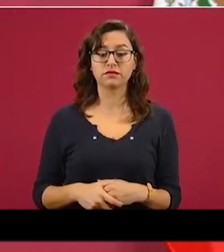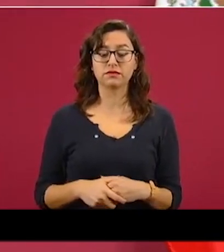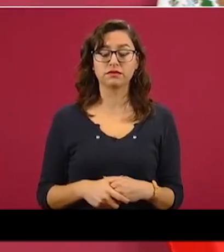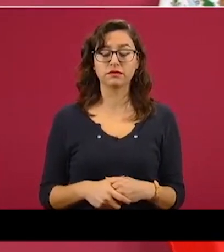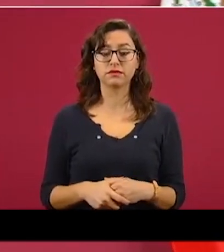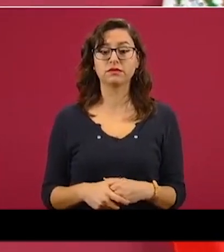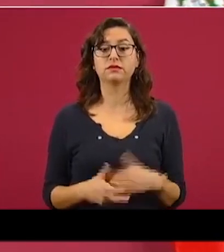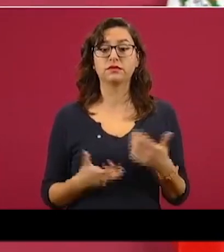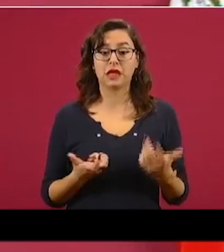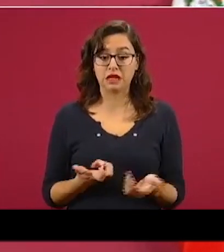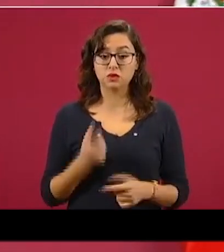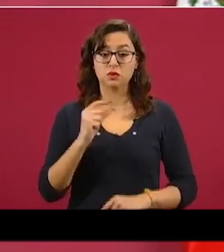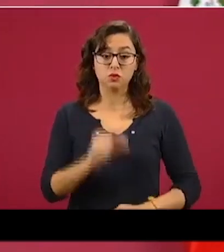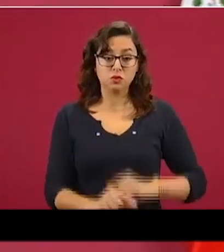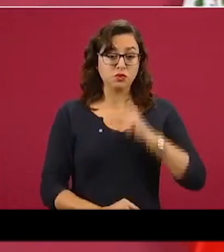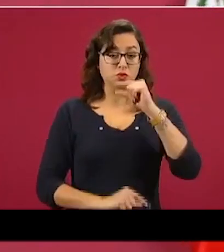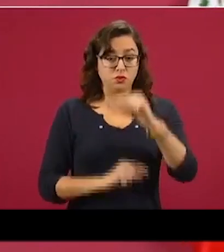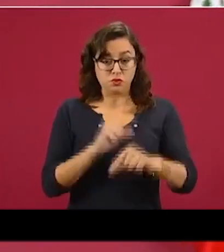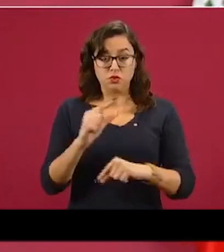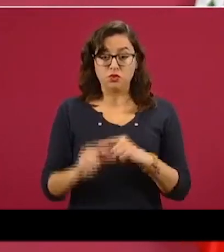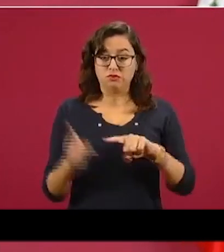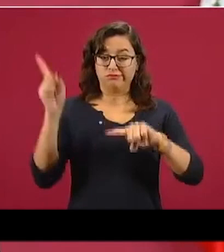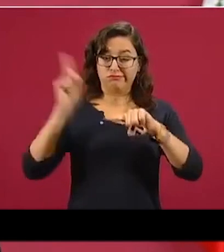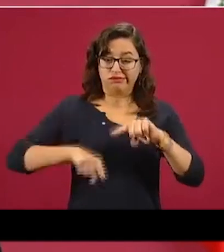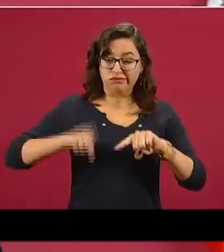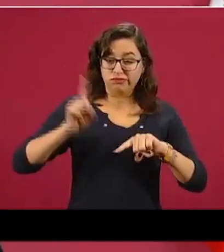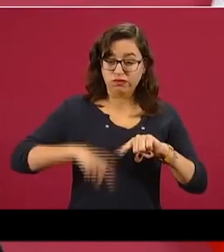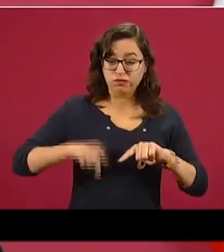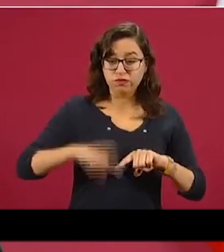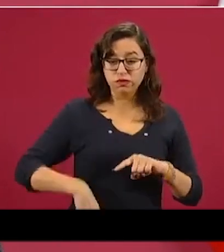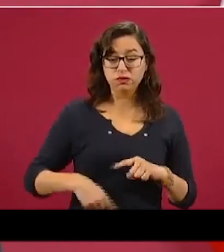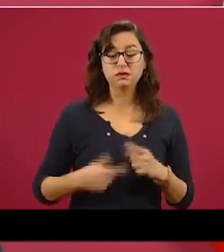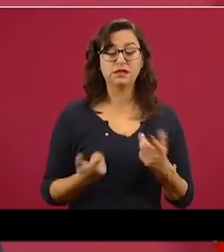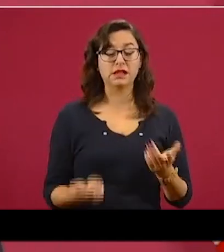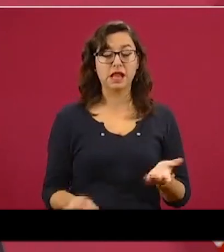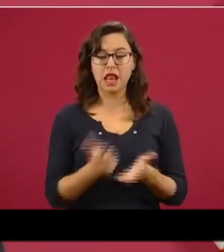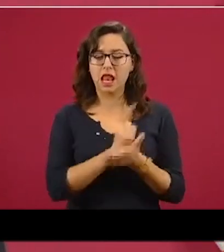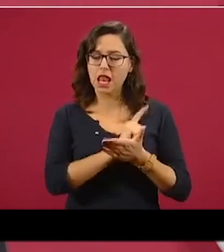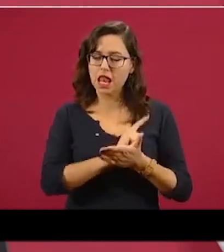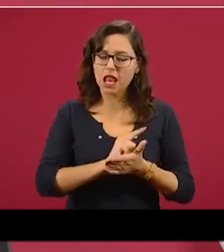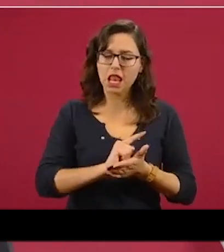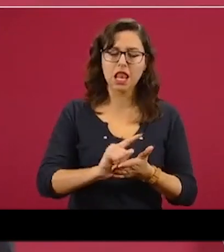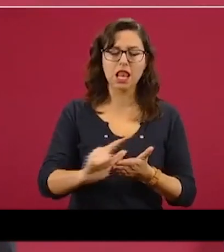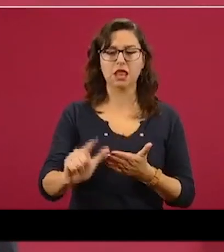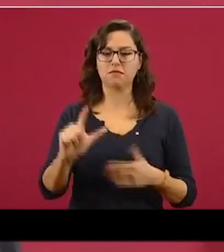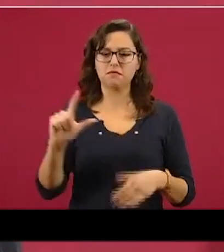limpiar, a purificar la vida pública.